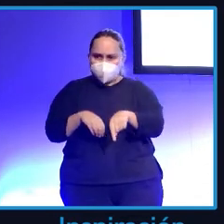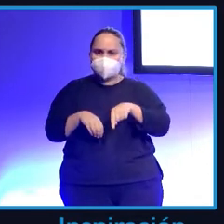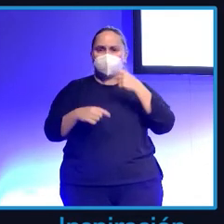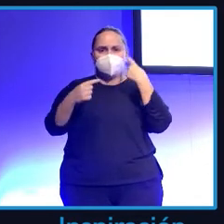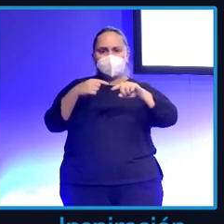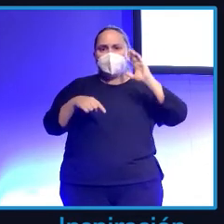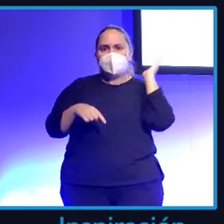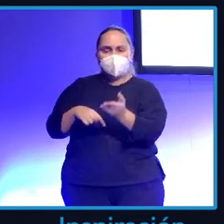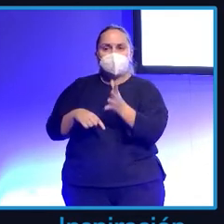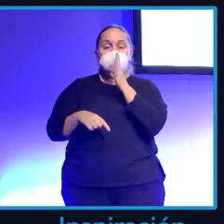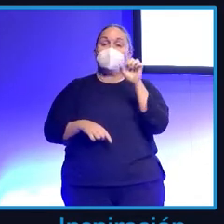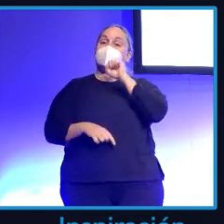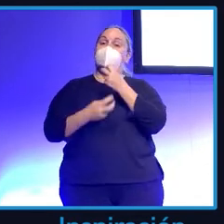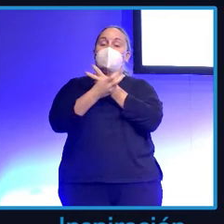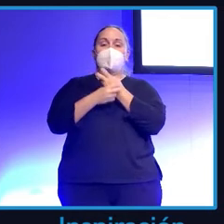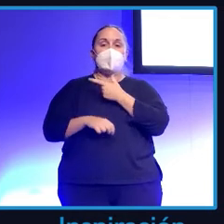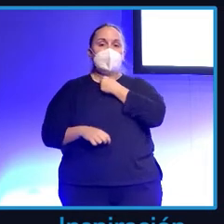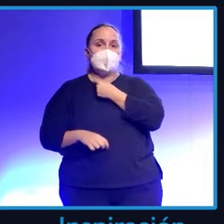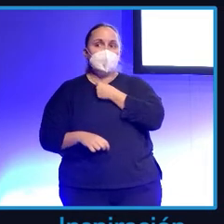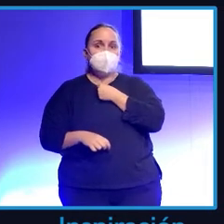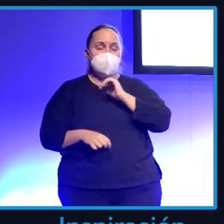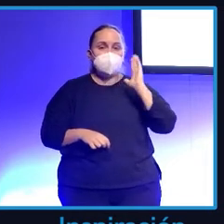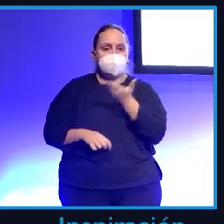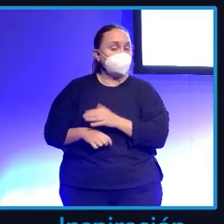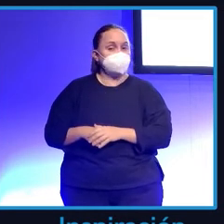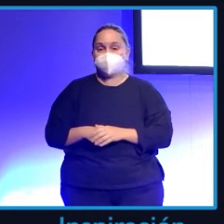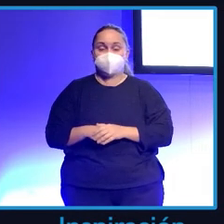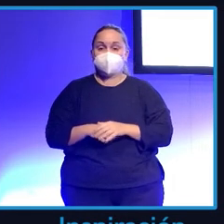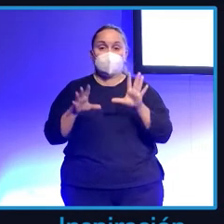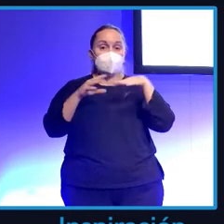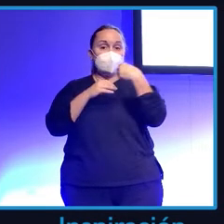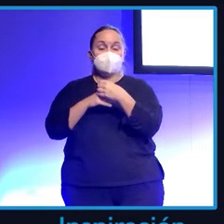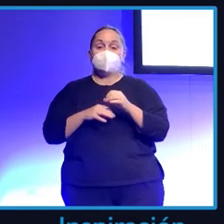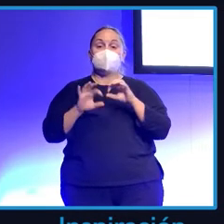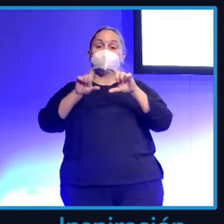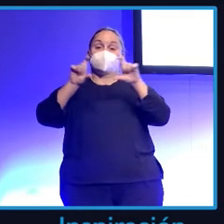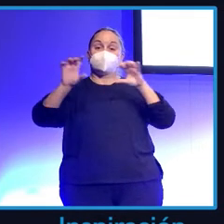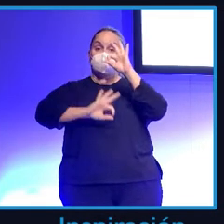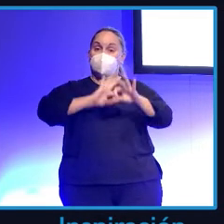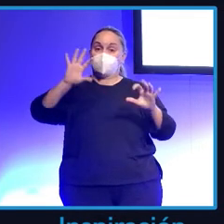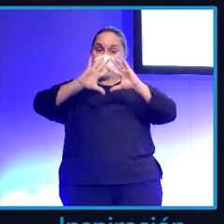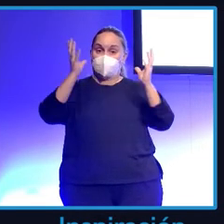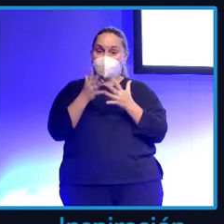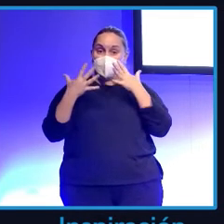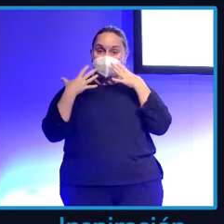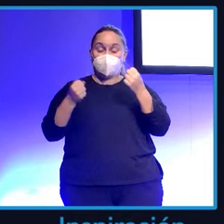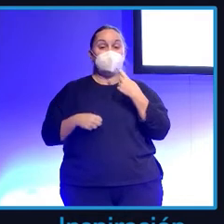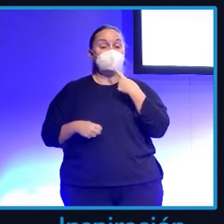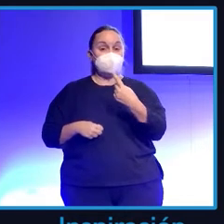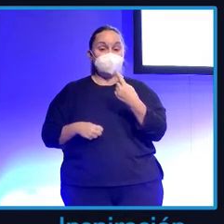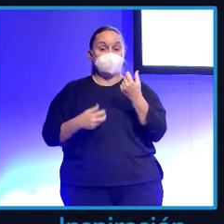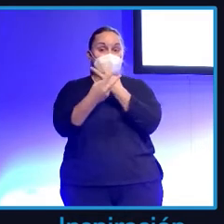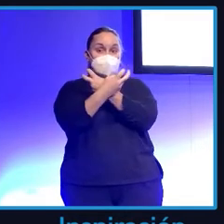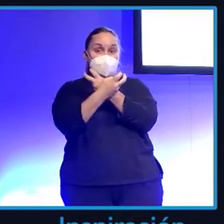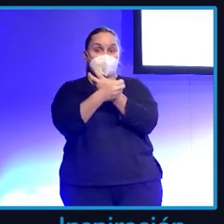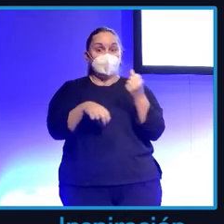cosas y cantar la lejía? Bueno, pues en el documento de la OMS está puesto que realmente en el agua caliente la